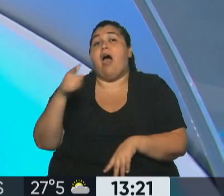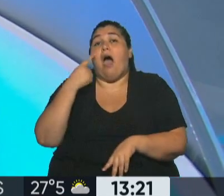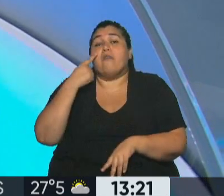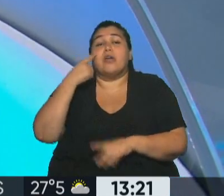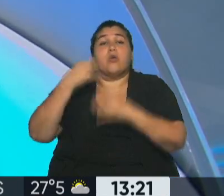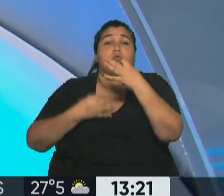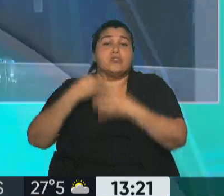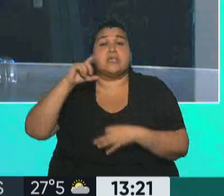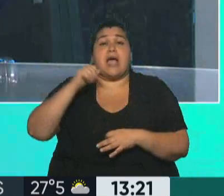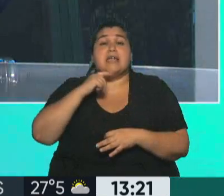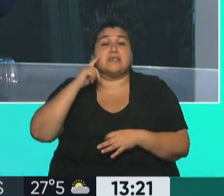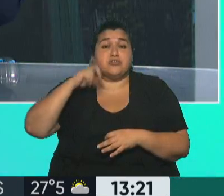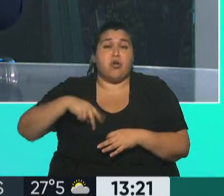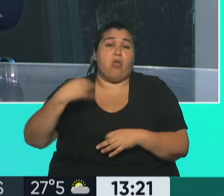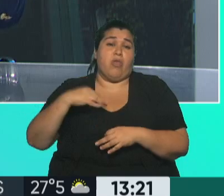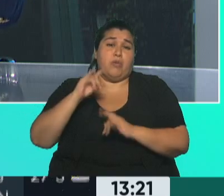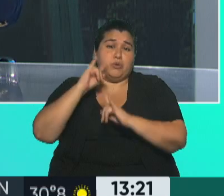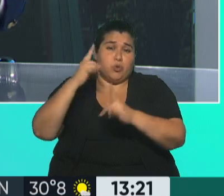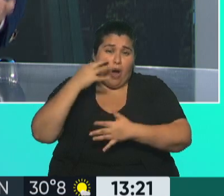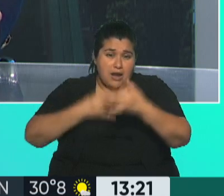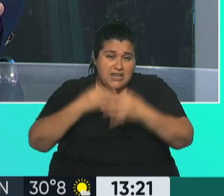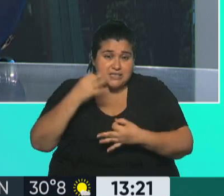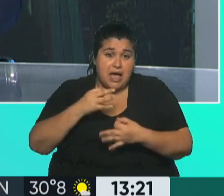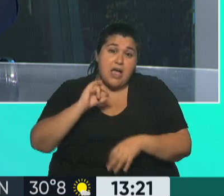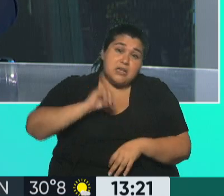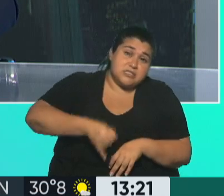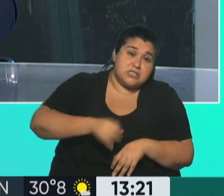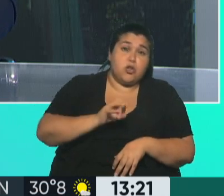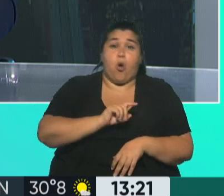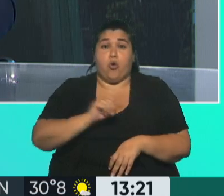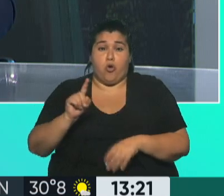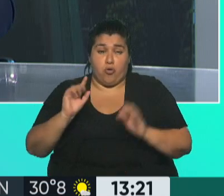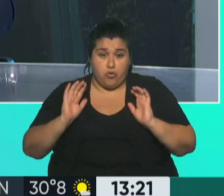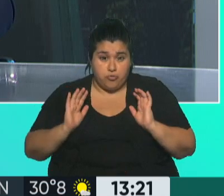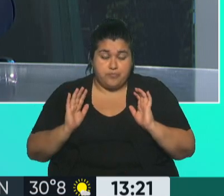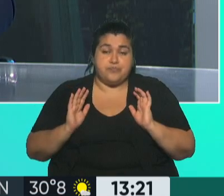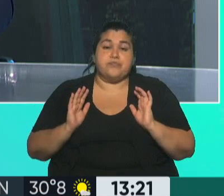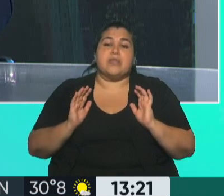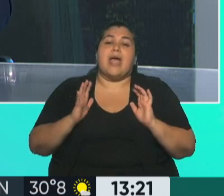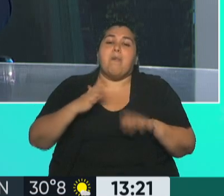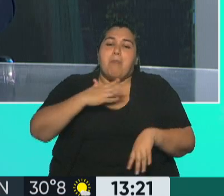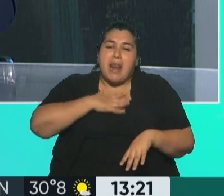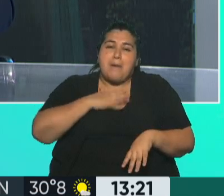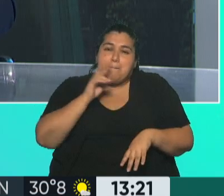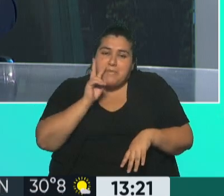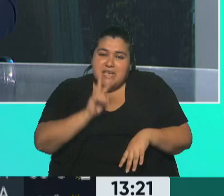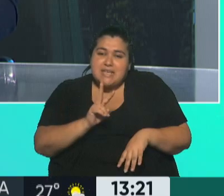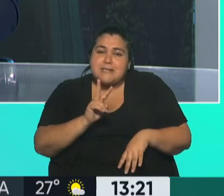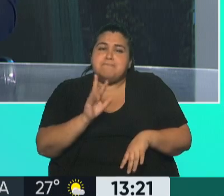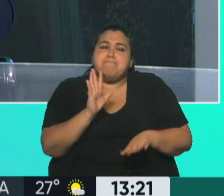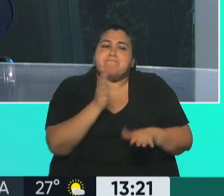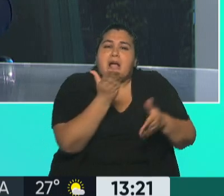hubo asociación ilícita. Yo creo, yo en su momento cuando me preguntaron, yo decía que a mí me parecía que estaban configuradas las